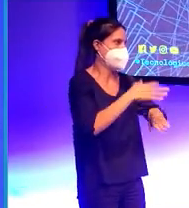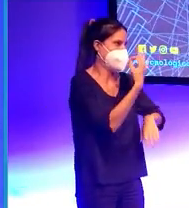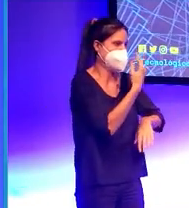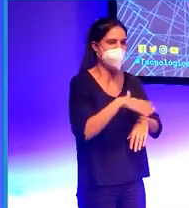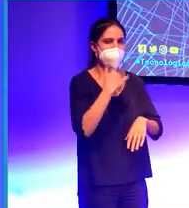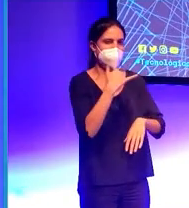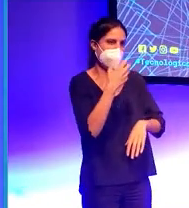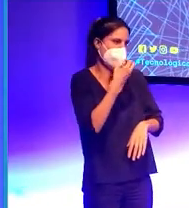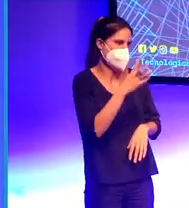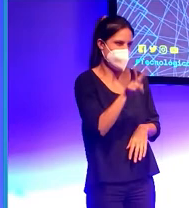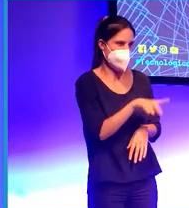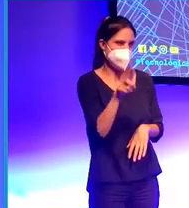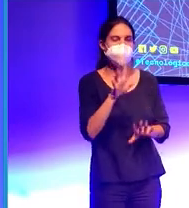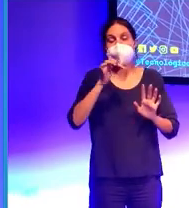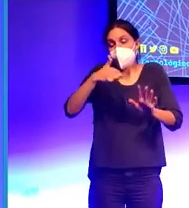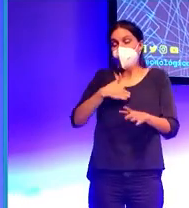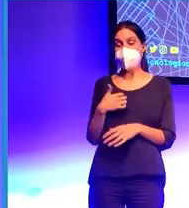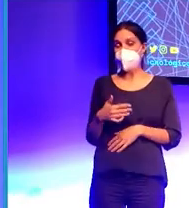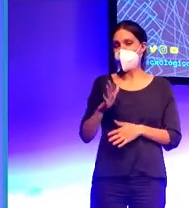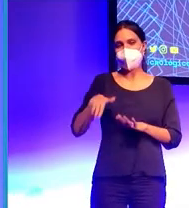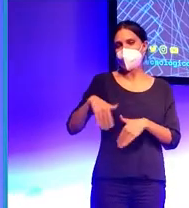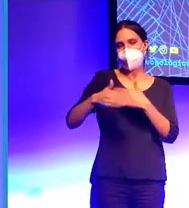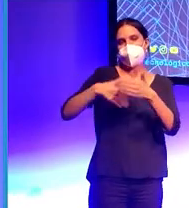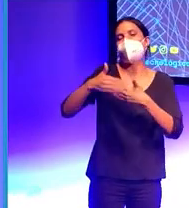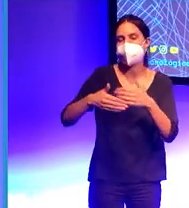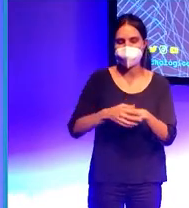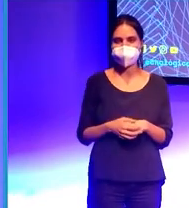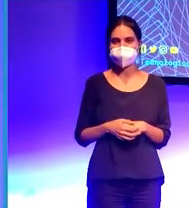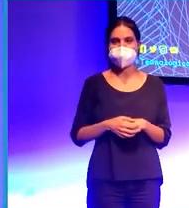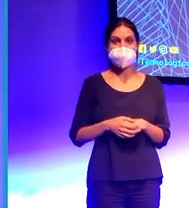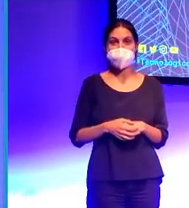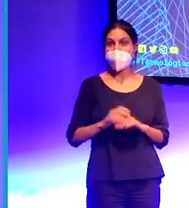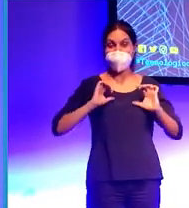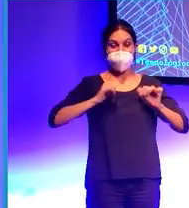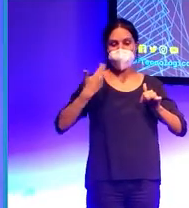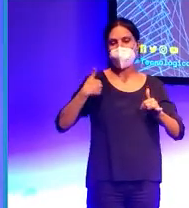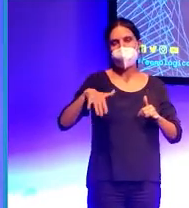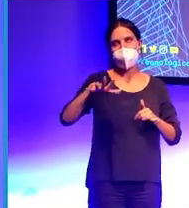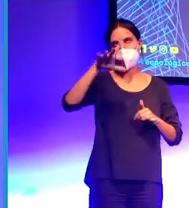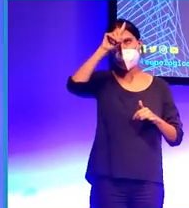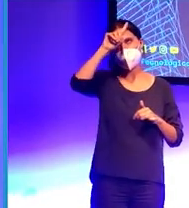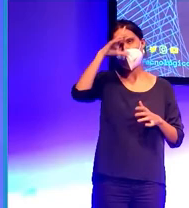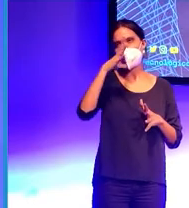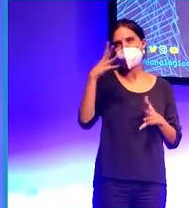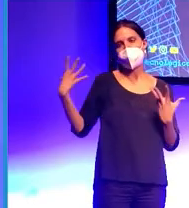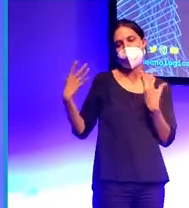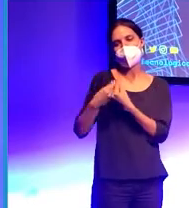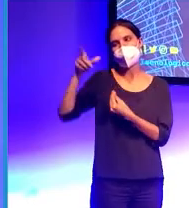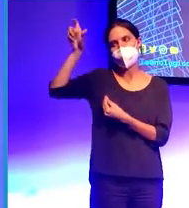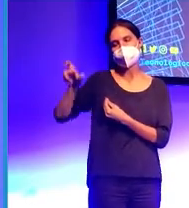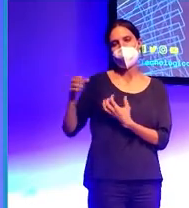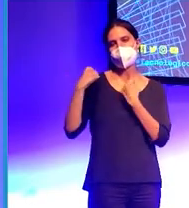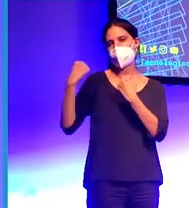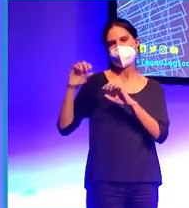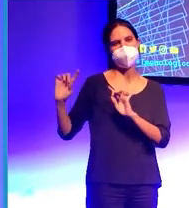por las endorfinas del spinning, ¿qué le voy a hacer? Desde el minuto uno ya me estaba arrepintiendo. Me tocó al lado del musculito y como era de